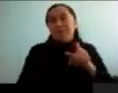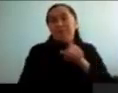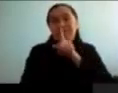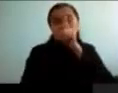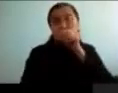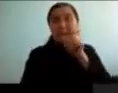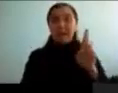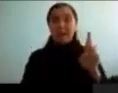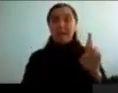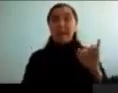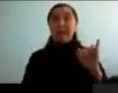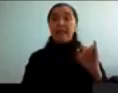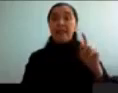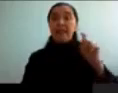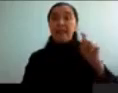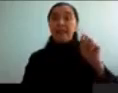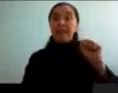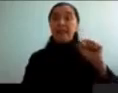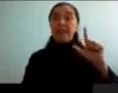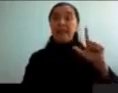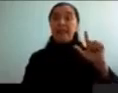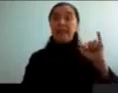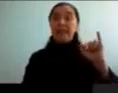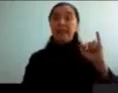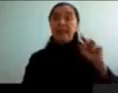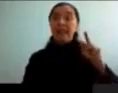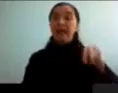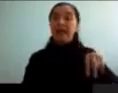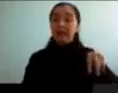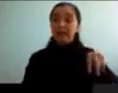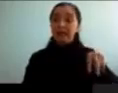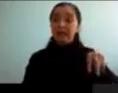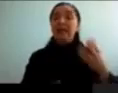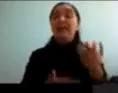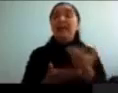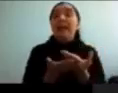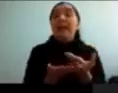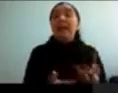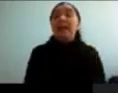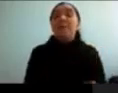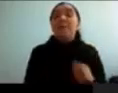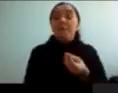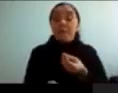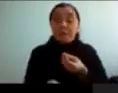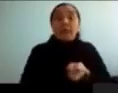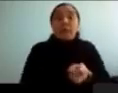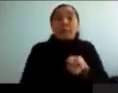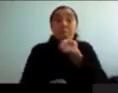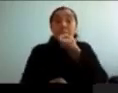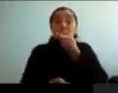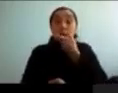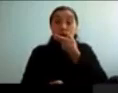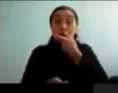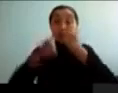finalmente es modular el transporte y la mediación de la actividad neuronal de dos neurotransmisores súper importantes, la dopamina y la